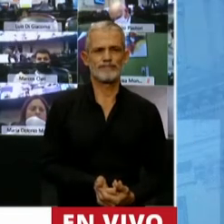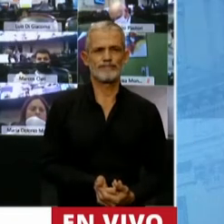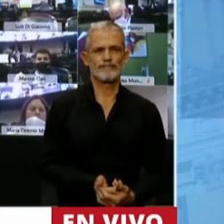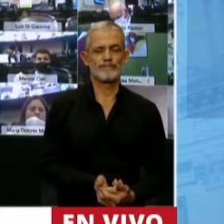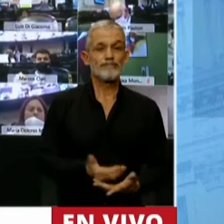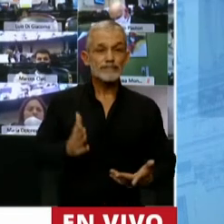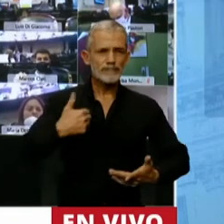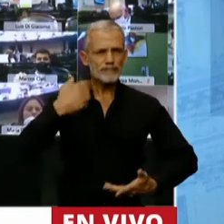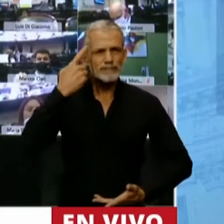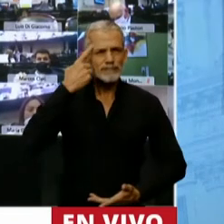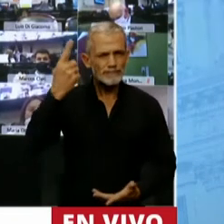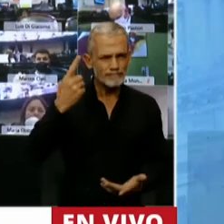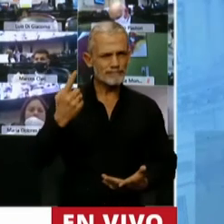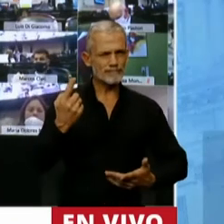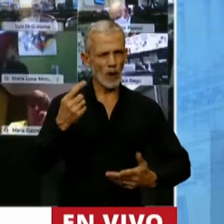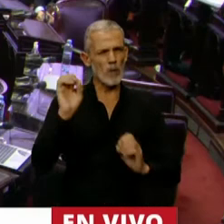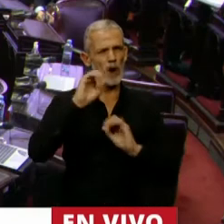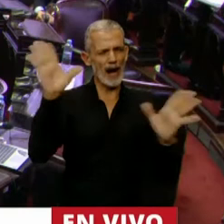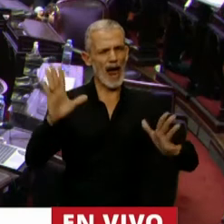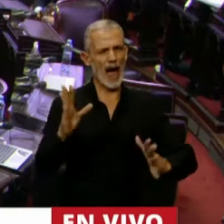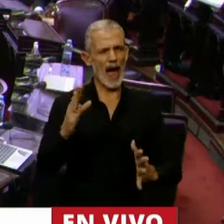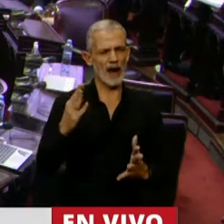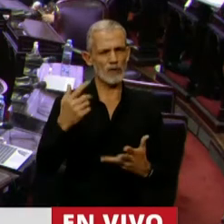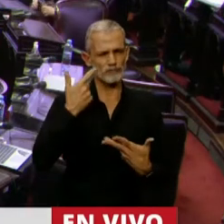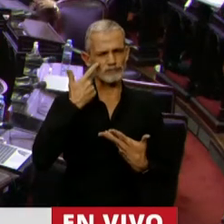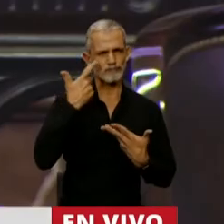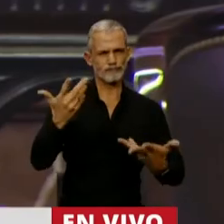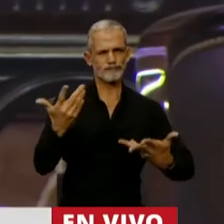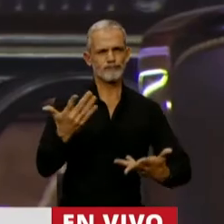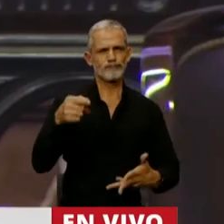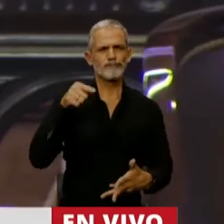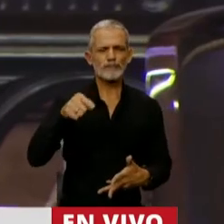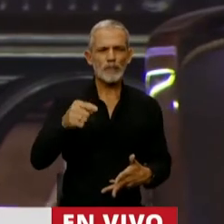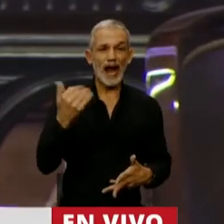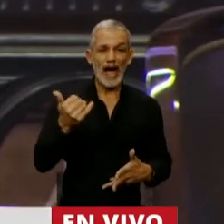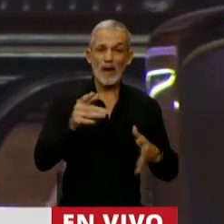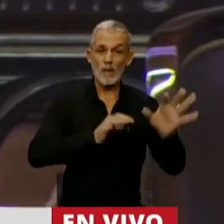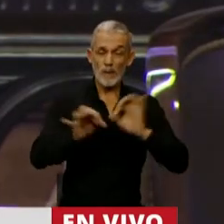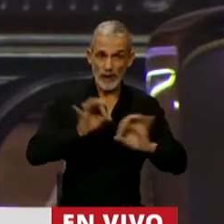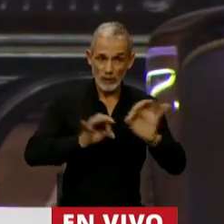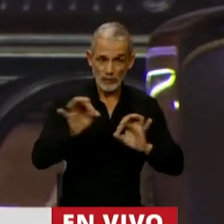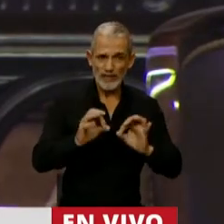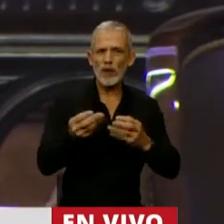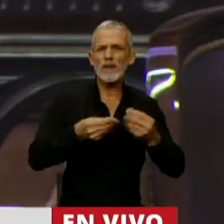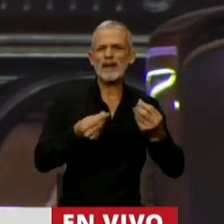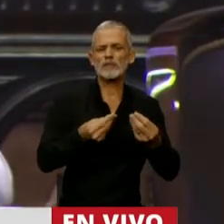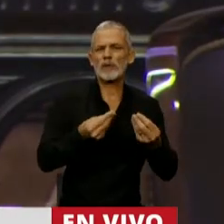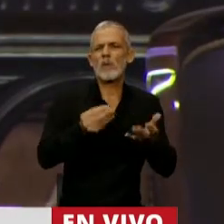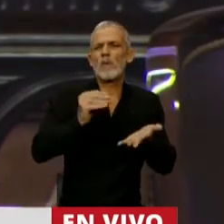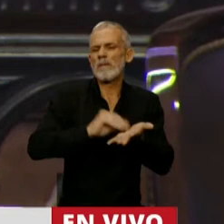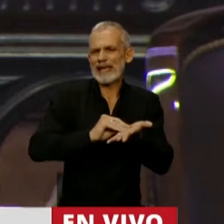Creo que es bastante evidente que no estamos tratando un proyecto de presupuesto más.